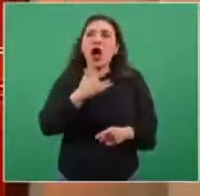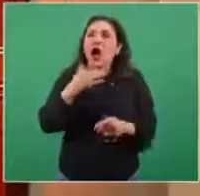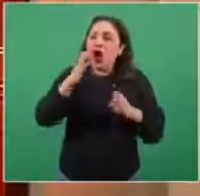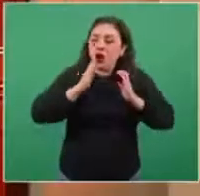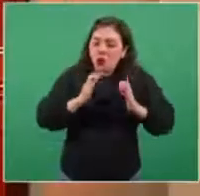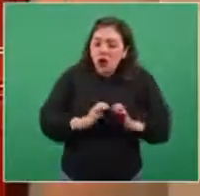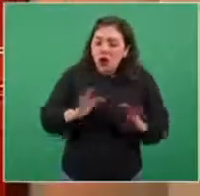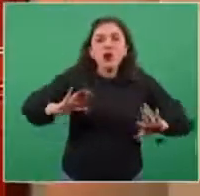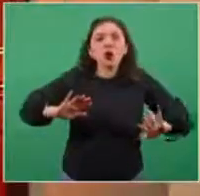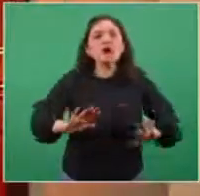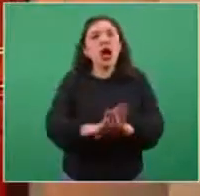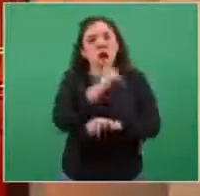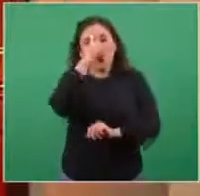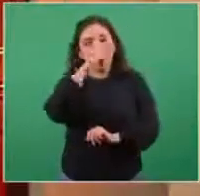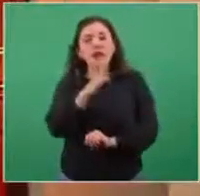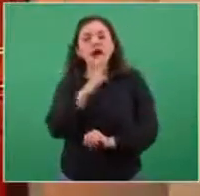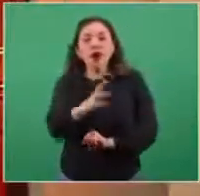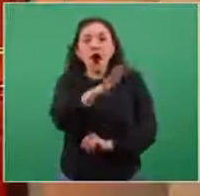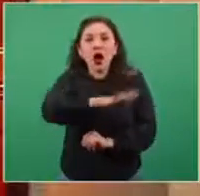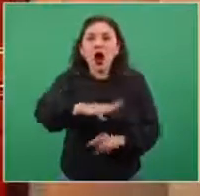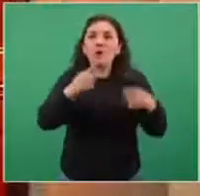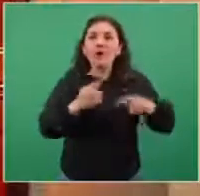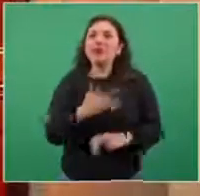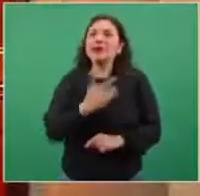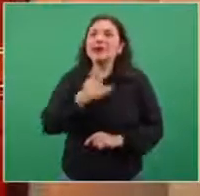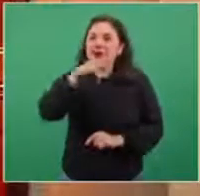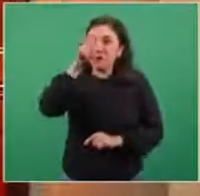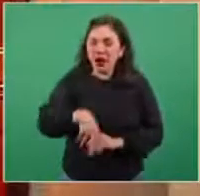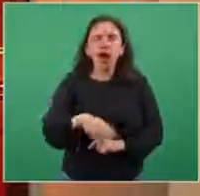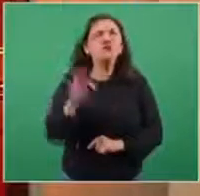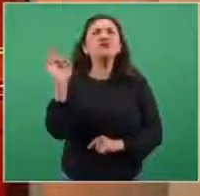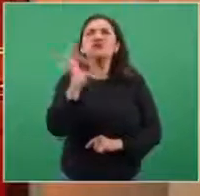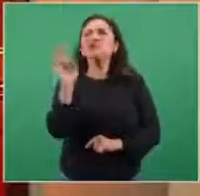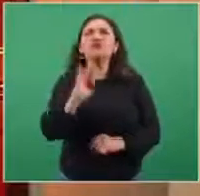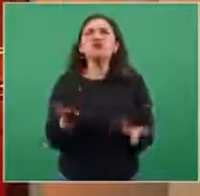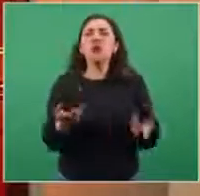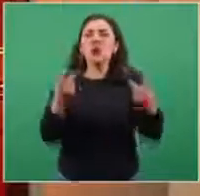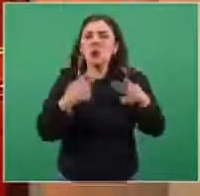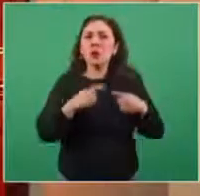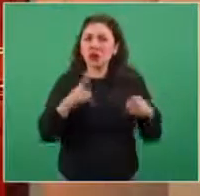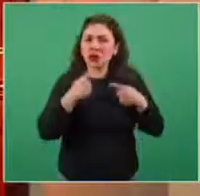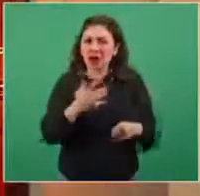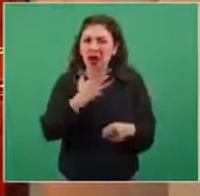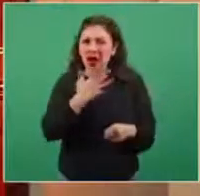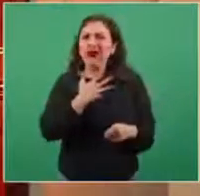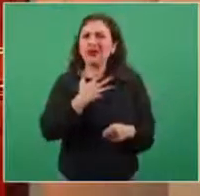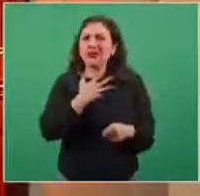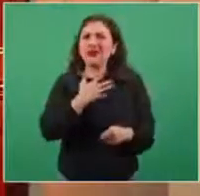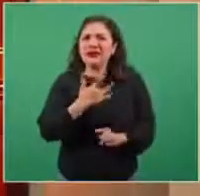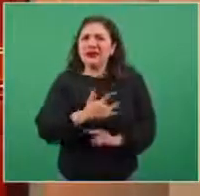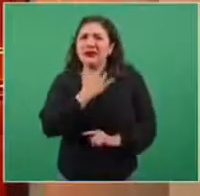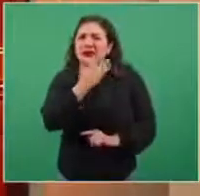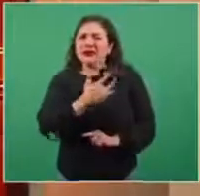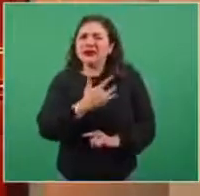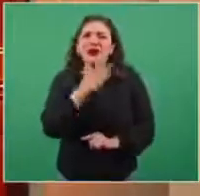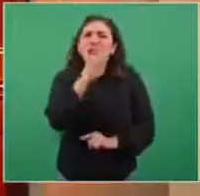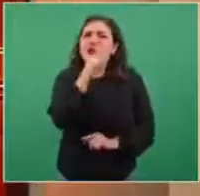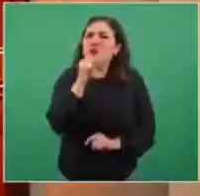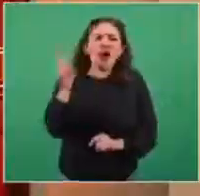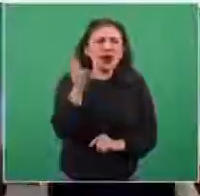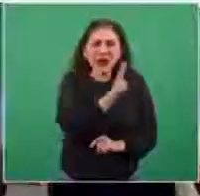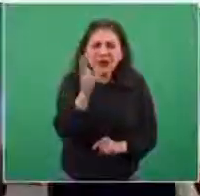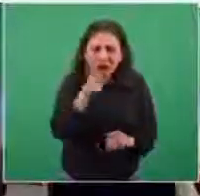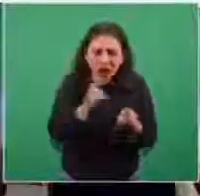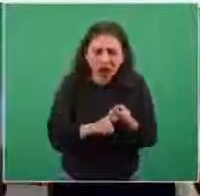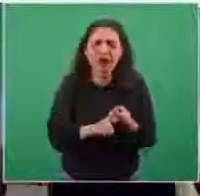términos de resultado para las personas. Si una persona tiene datos de alarma, quiere decir dificultad para